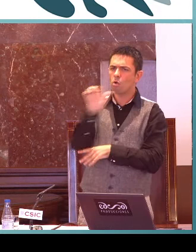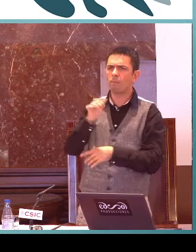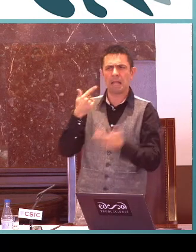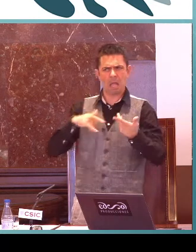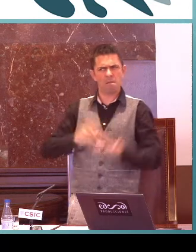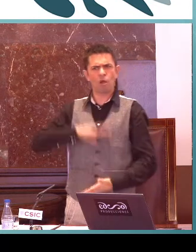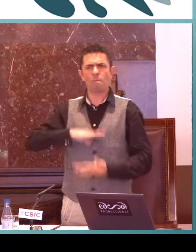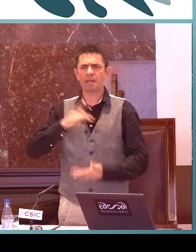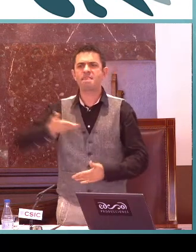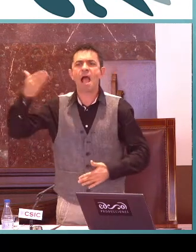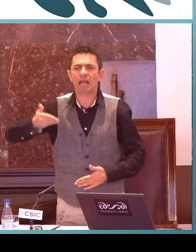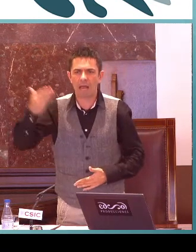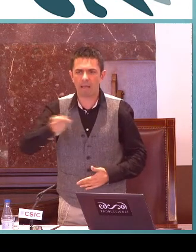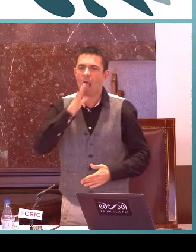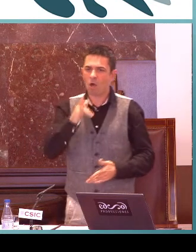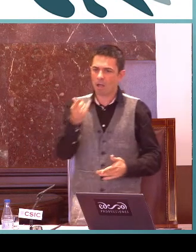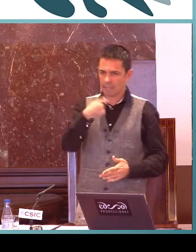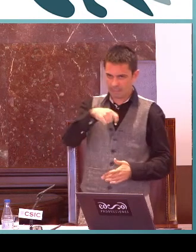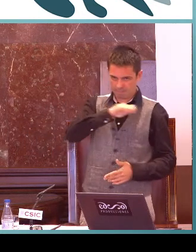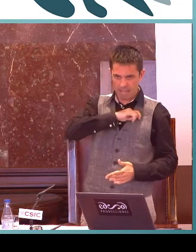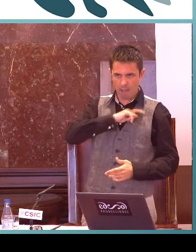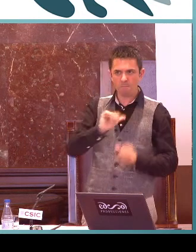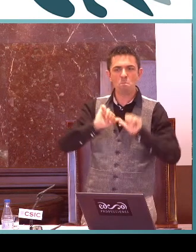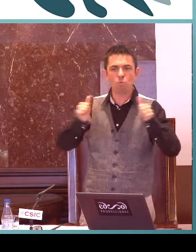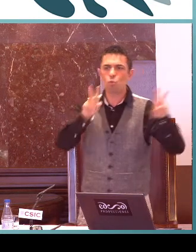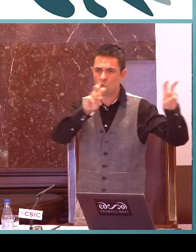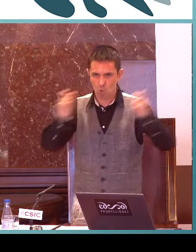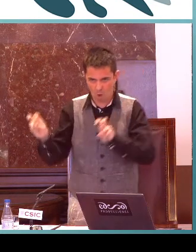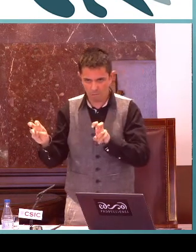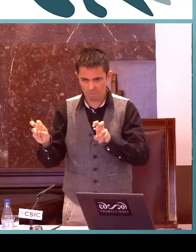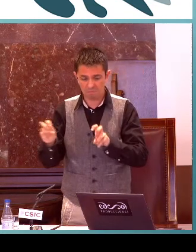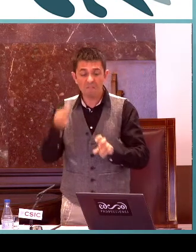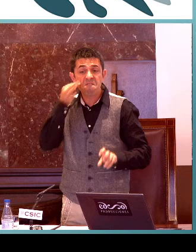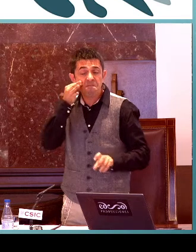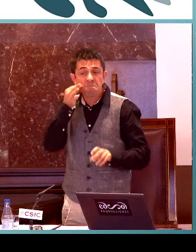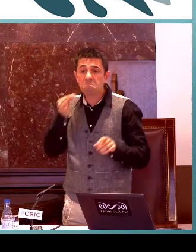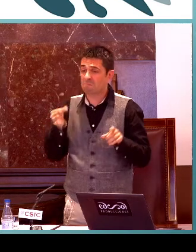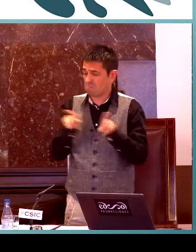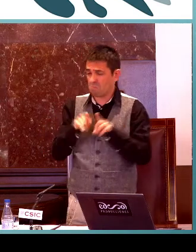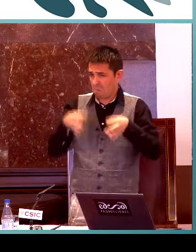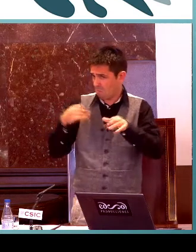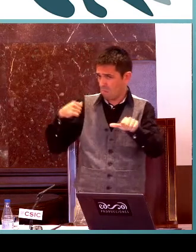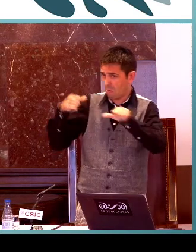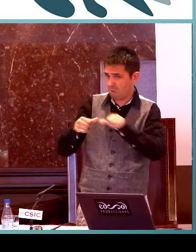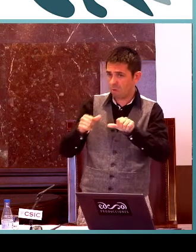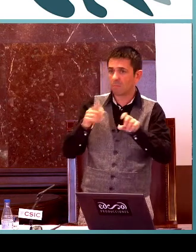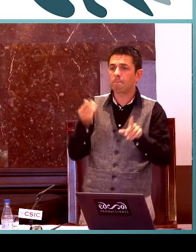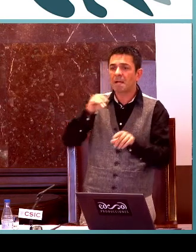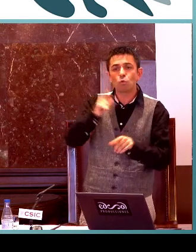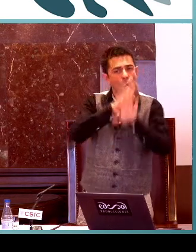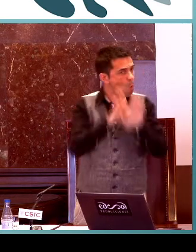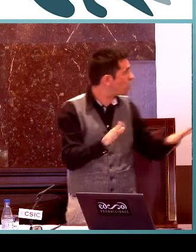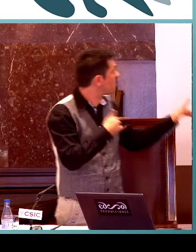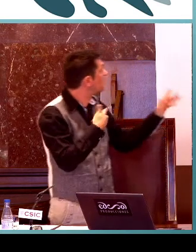La competencia, la palabra competencia está creada desde hace mucho tiempo y ahora el nuevo es competencias claves. Las